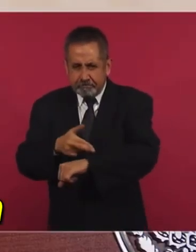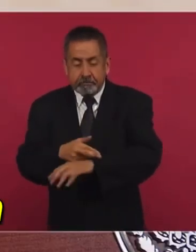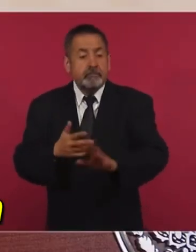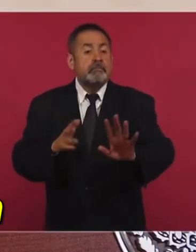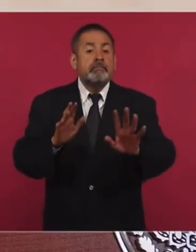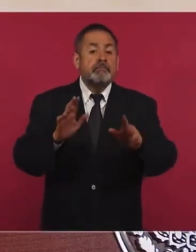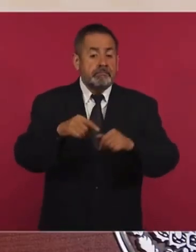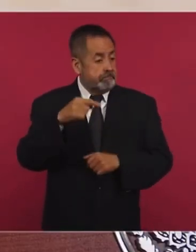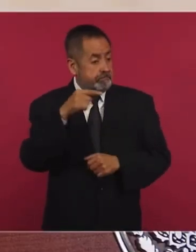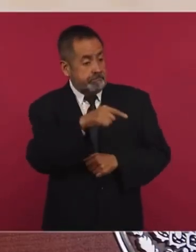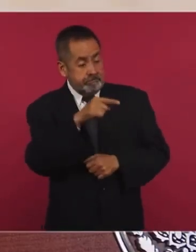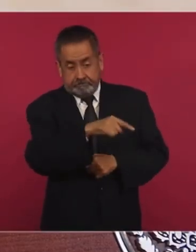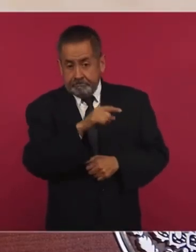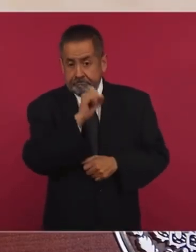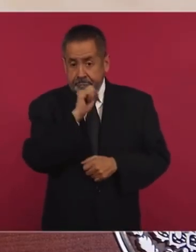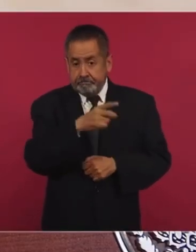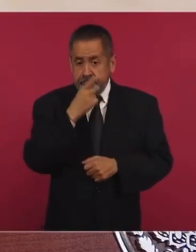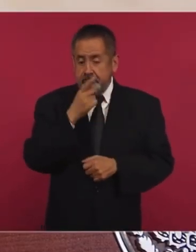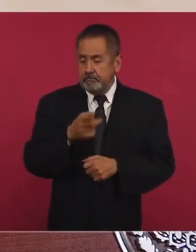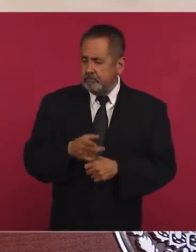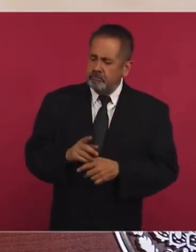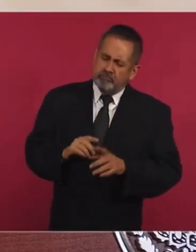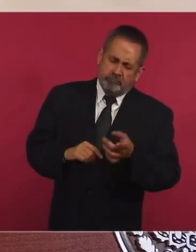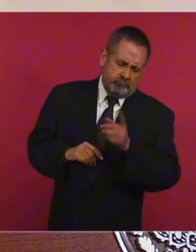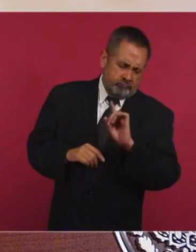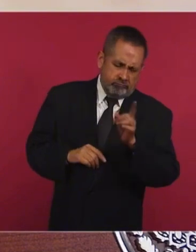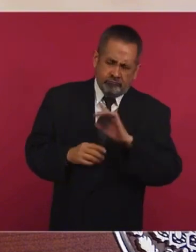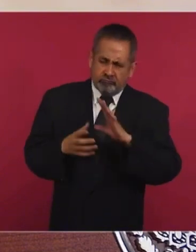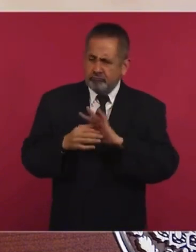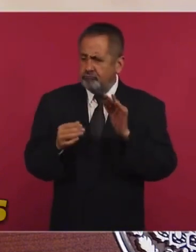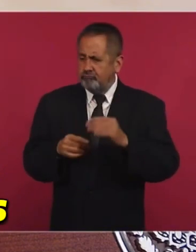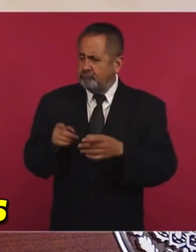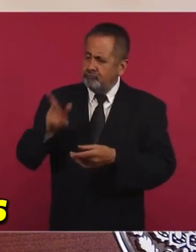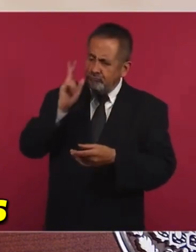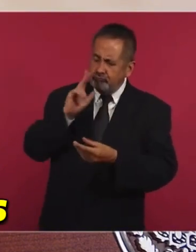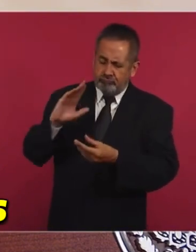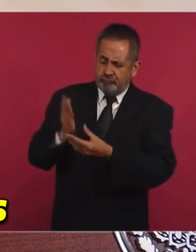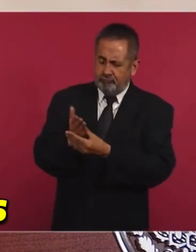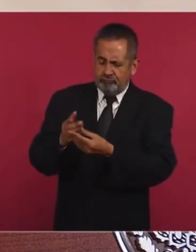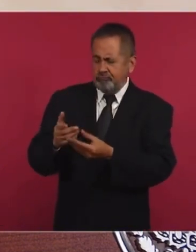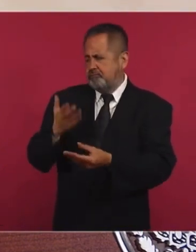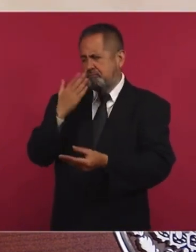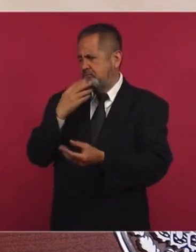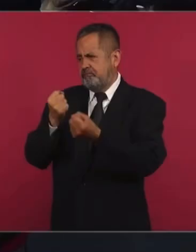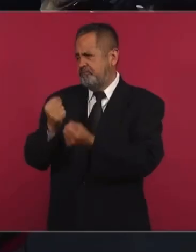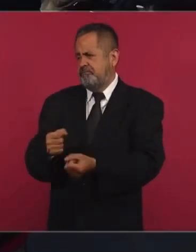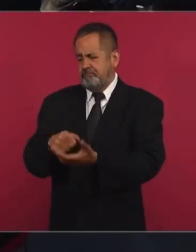argumentaban que no estaban sólidas las investigaciones,